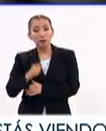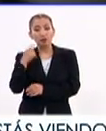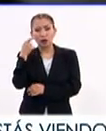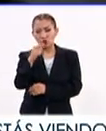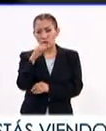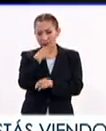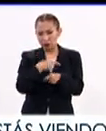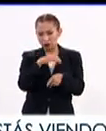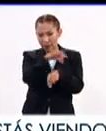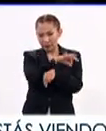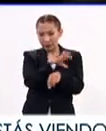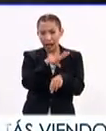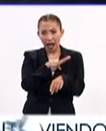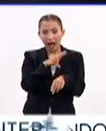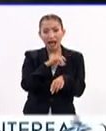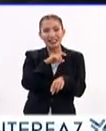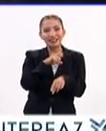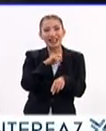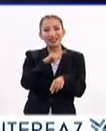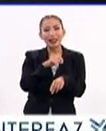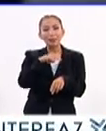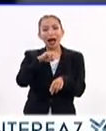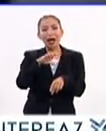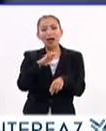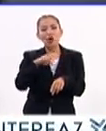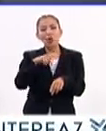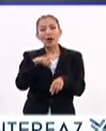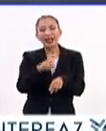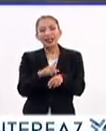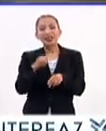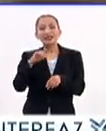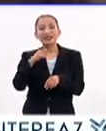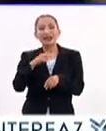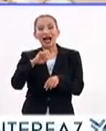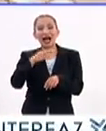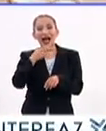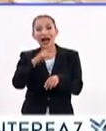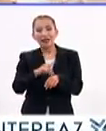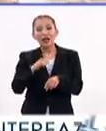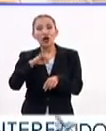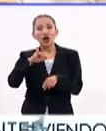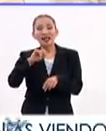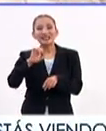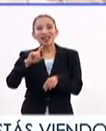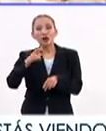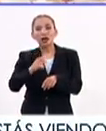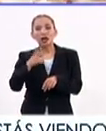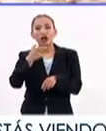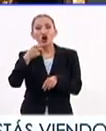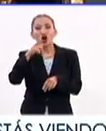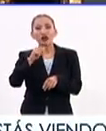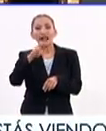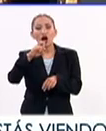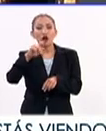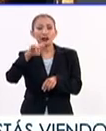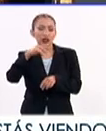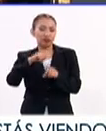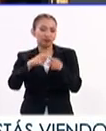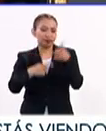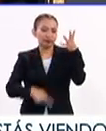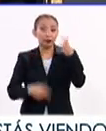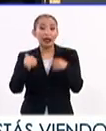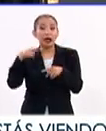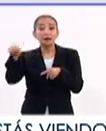Entre sus diseñadores se encuentran Alexander McQueen, Zaha Hadid, Jorge Cejudo, Gloria Cortina, entre otros,